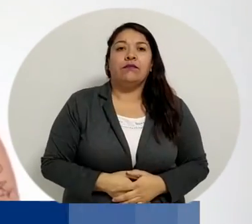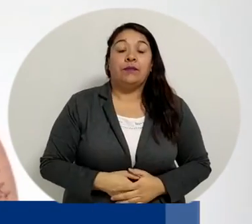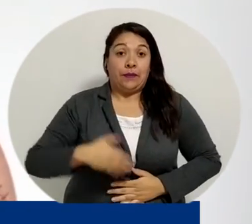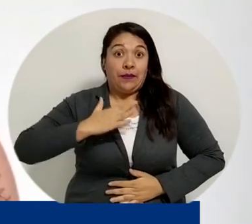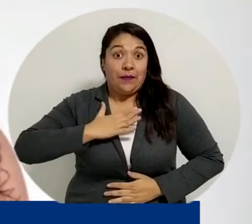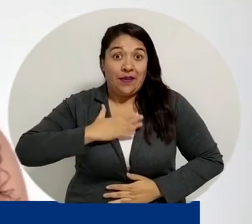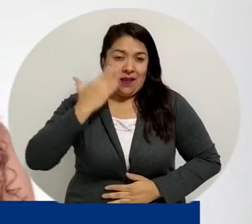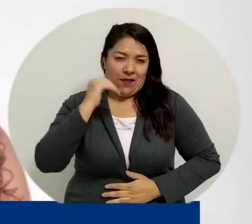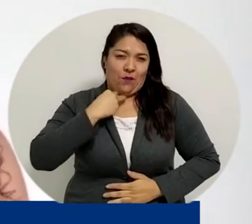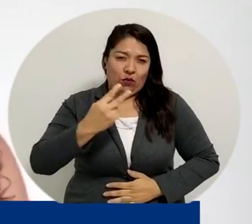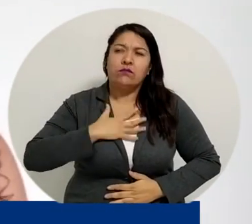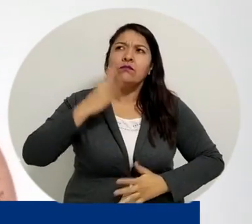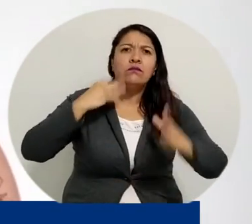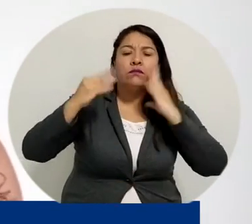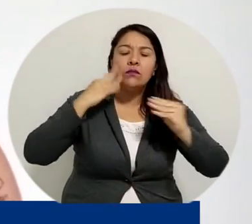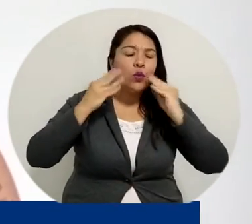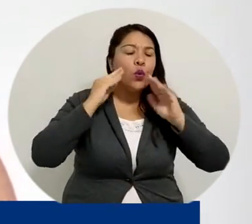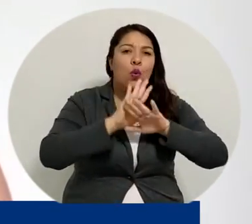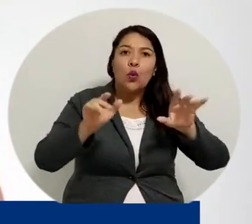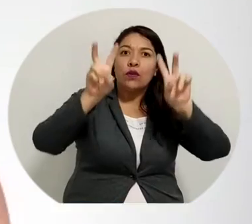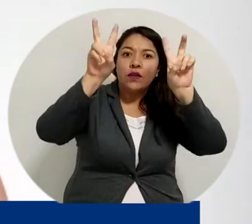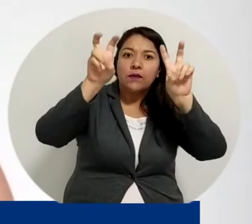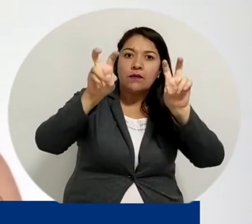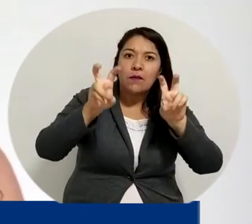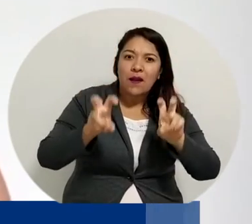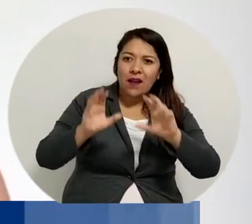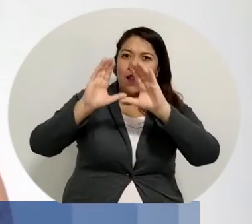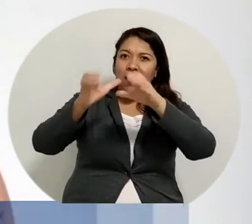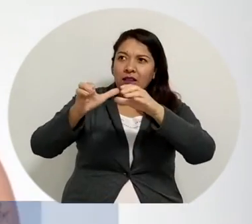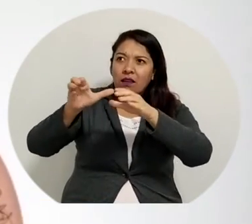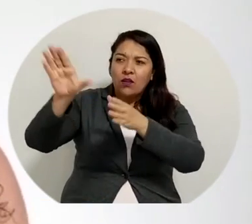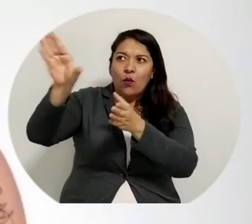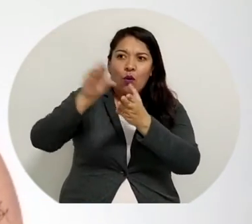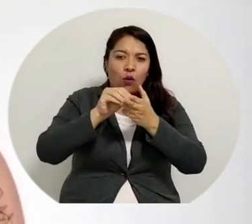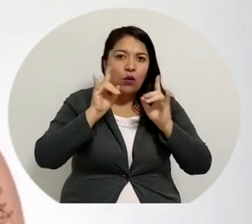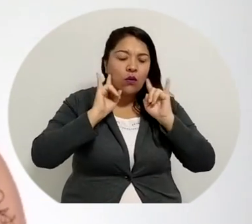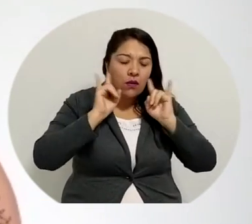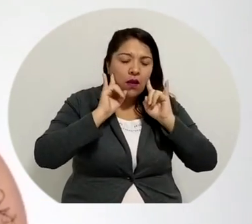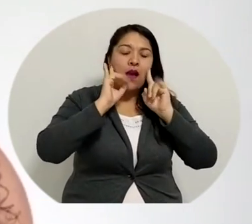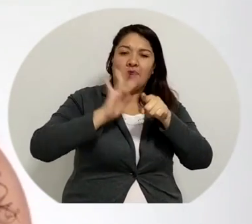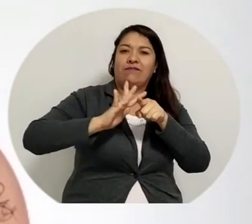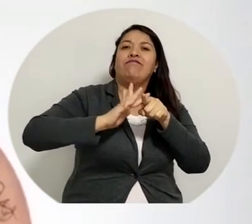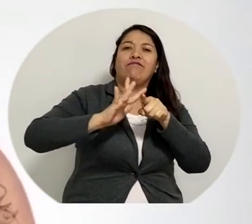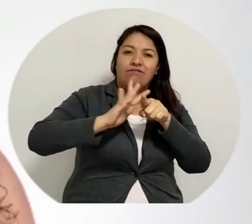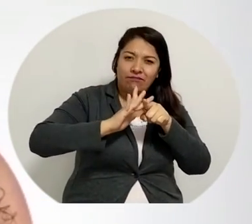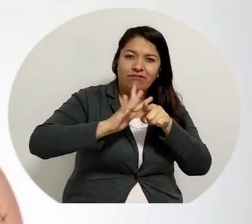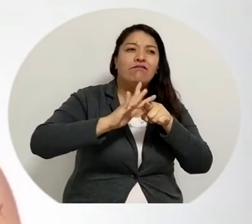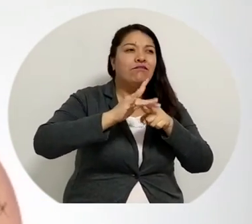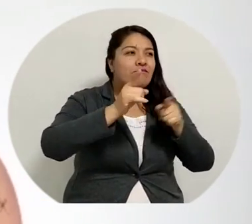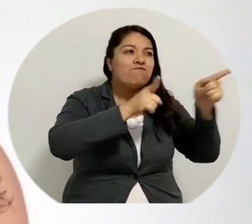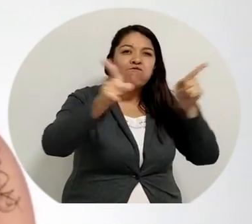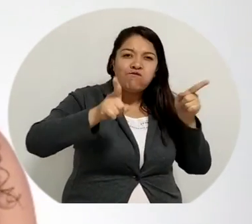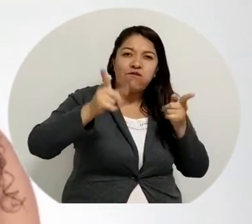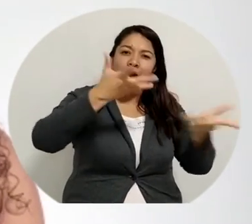debido a que hemos podido llevar las temáticas que nos presentan en clases a la práctica teniendo en cuenta las opiniones de